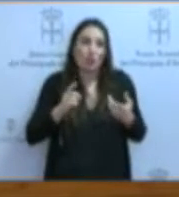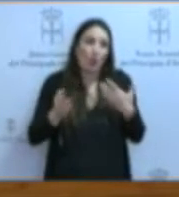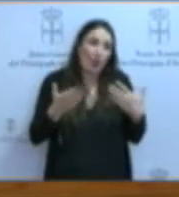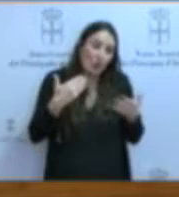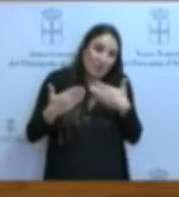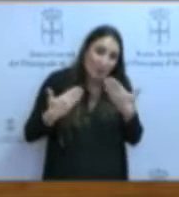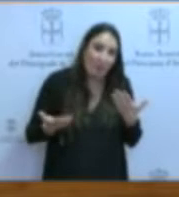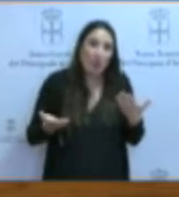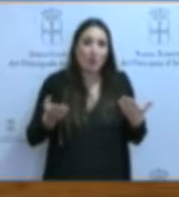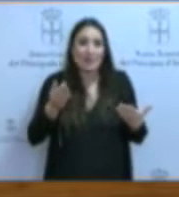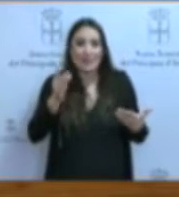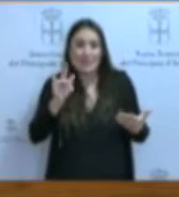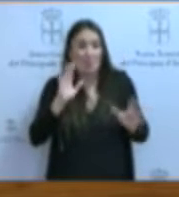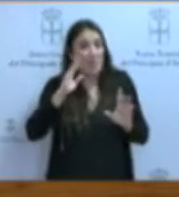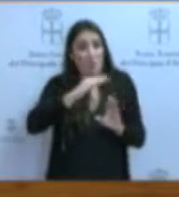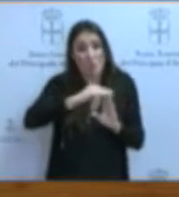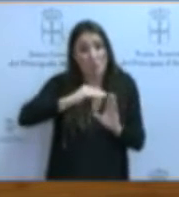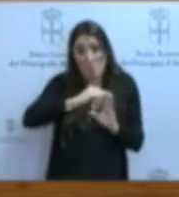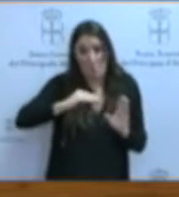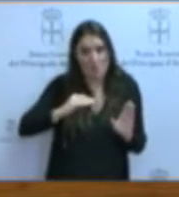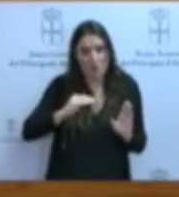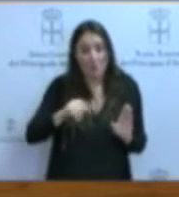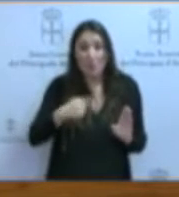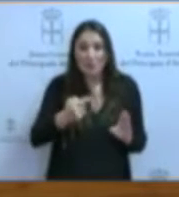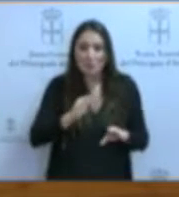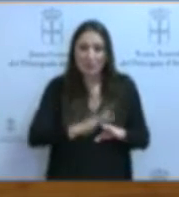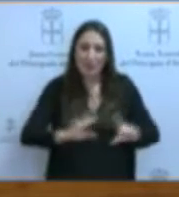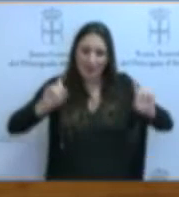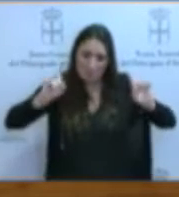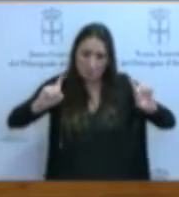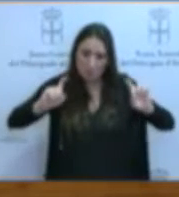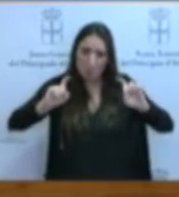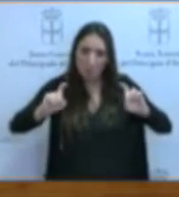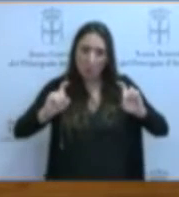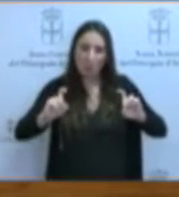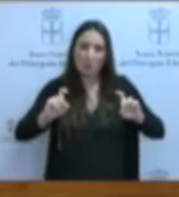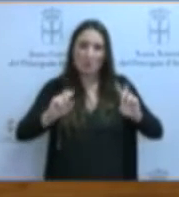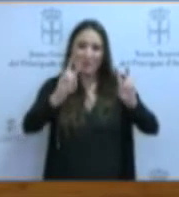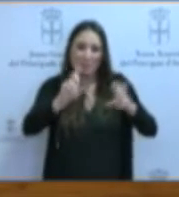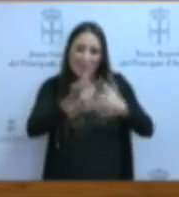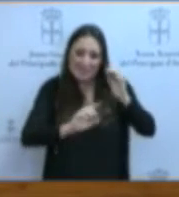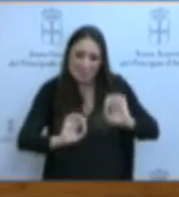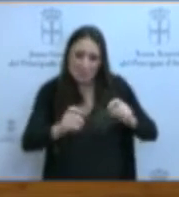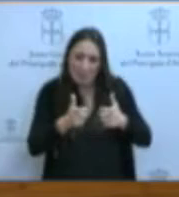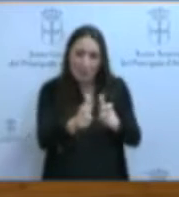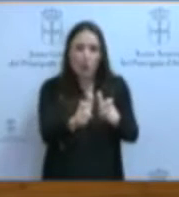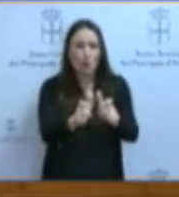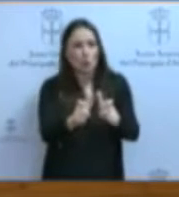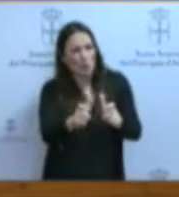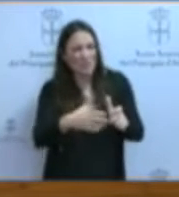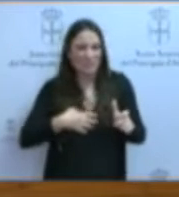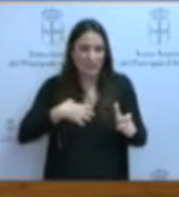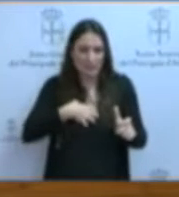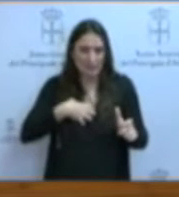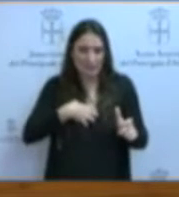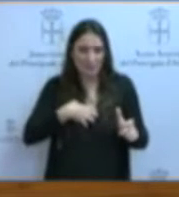competencias intermedias, pero que presenta dificultades a la hora de impartir, digamos, disciplinas